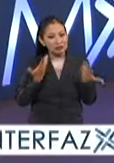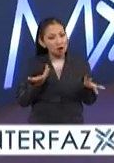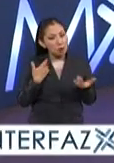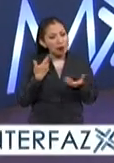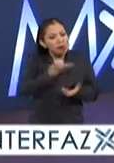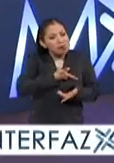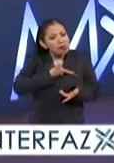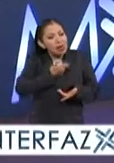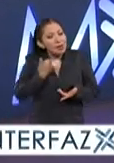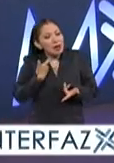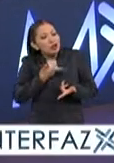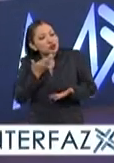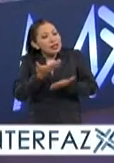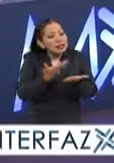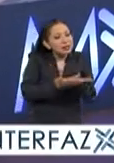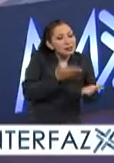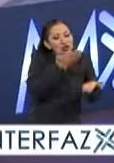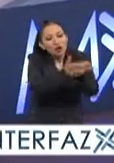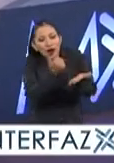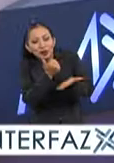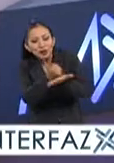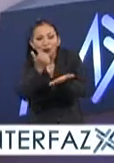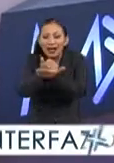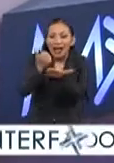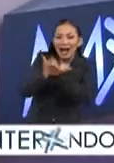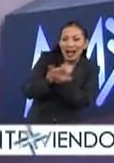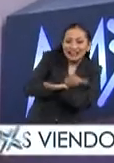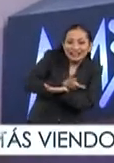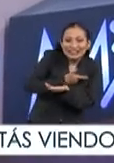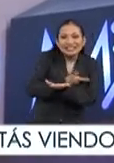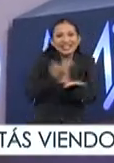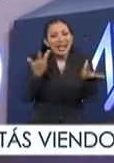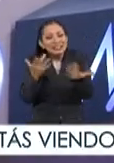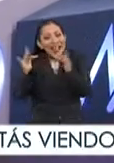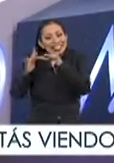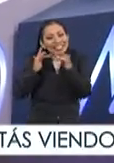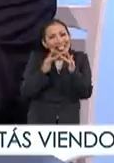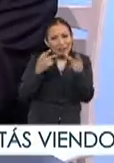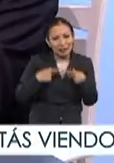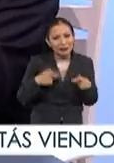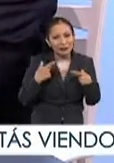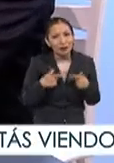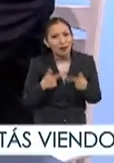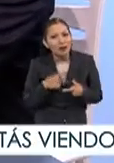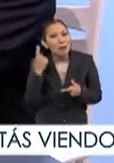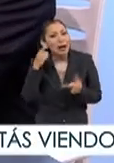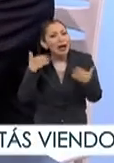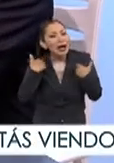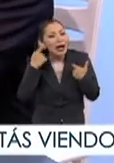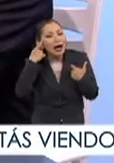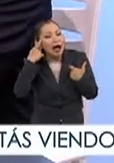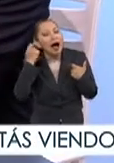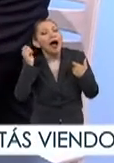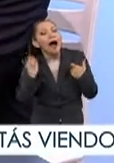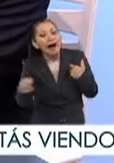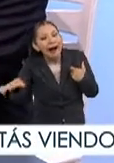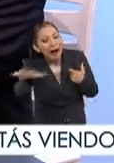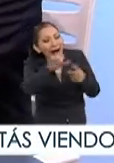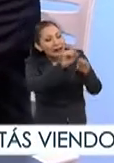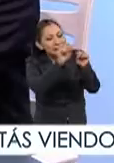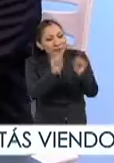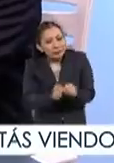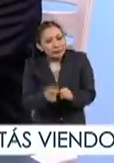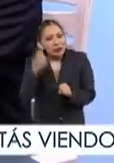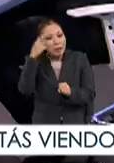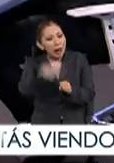de servicio, ¿no? De también lograr conectar con la gente, de entender muy bien lo que es todo este sistema